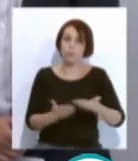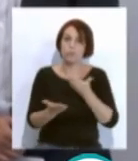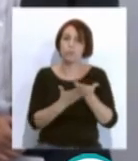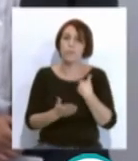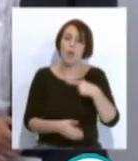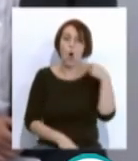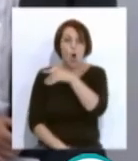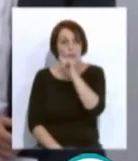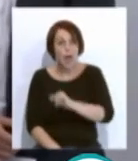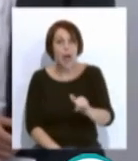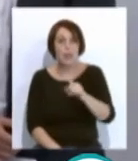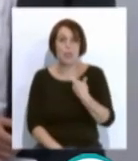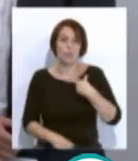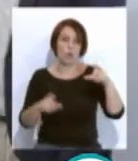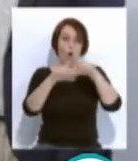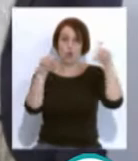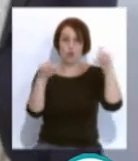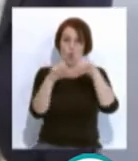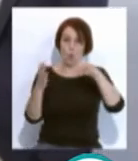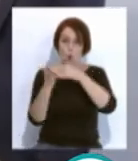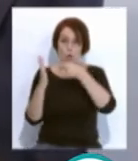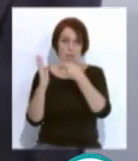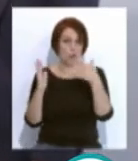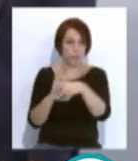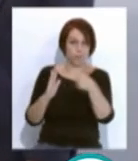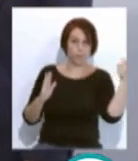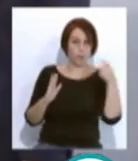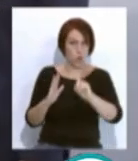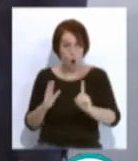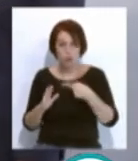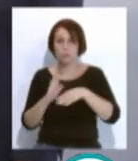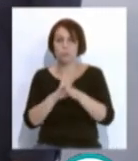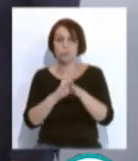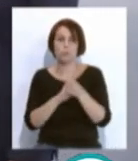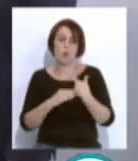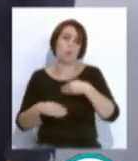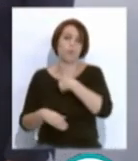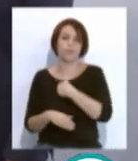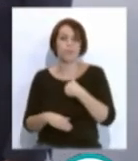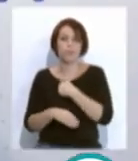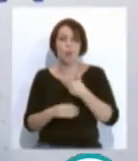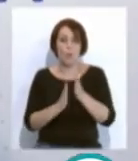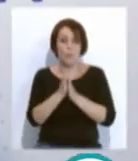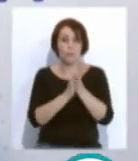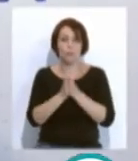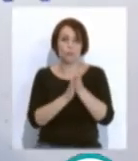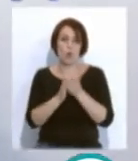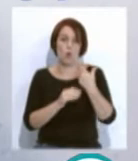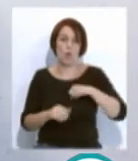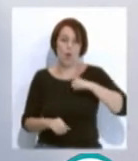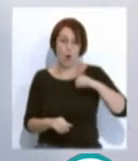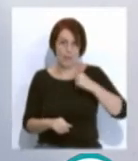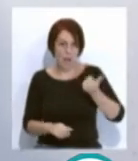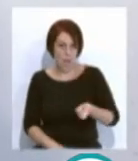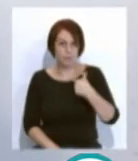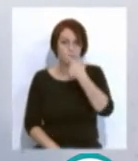a Francisco González que no saque al consorcio del proyecto y lo mantenga con la función de promotor de la construcción del centro hospitalario, tal y